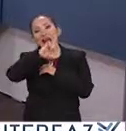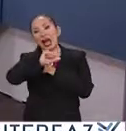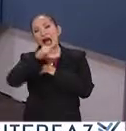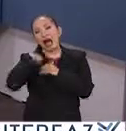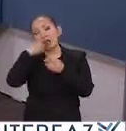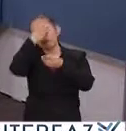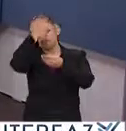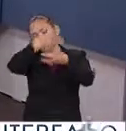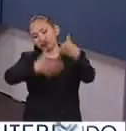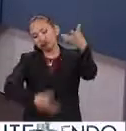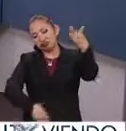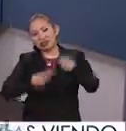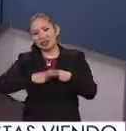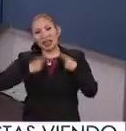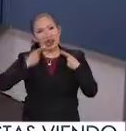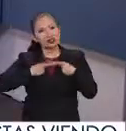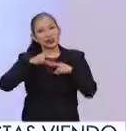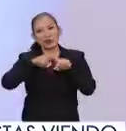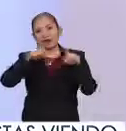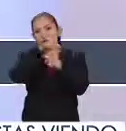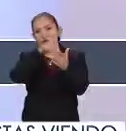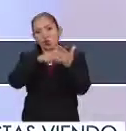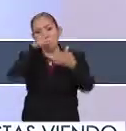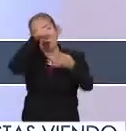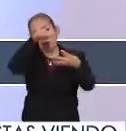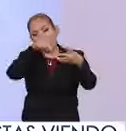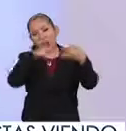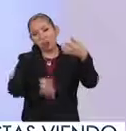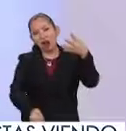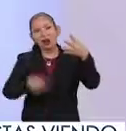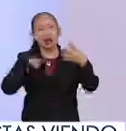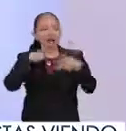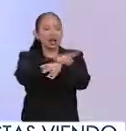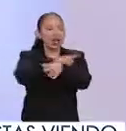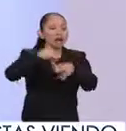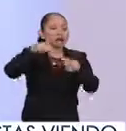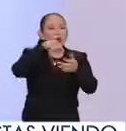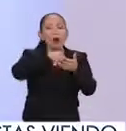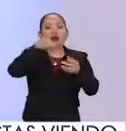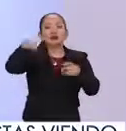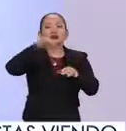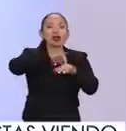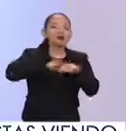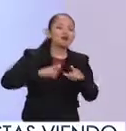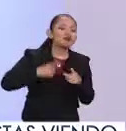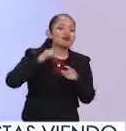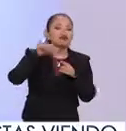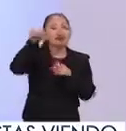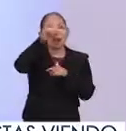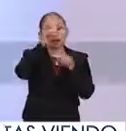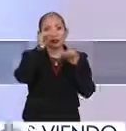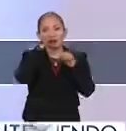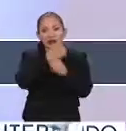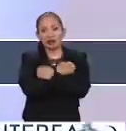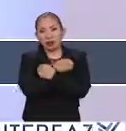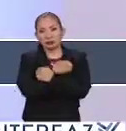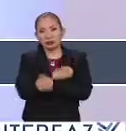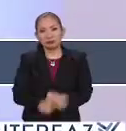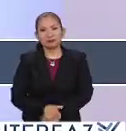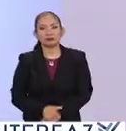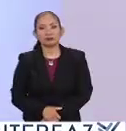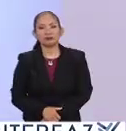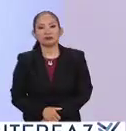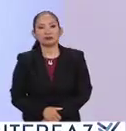todo el directorio de todos nuestros institutos estatales y delegaciones y donde estamos ubicados con atención educativa. Así es, www